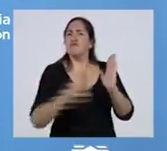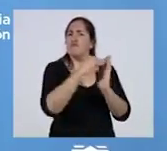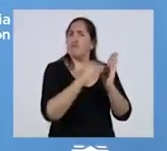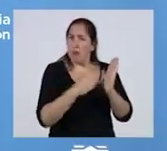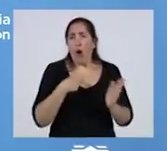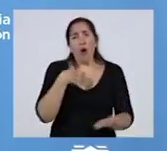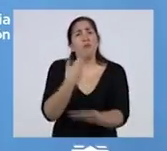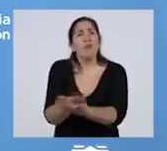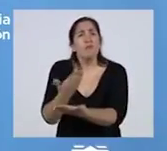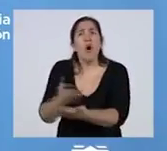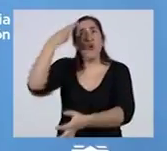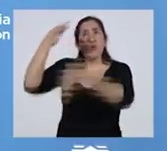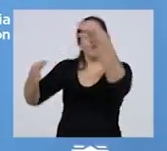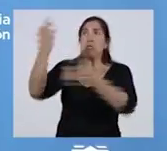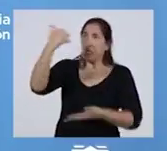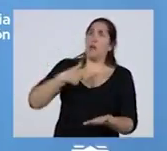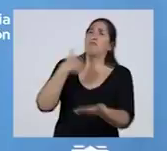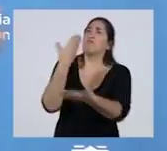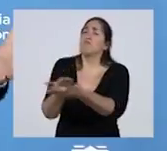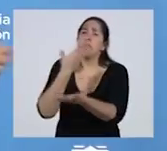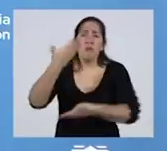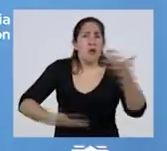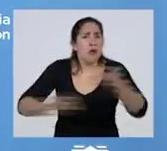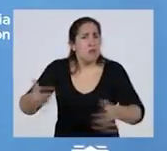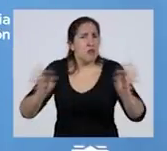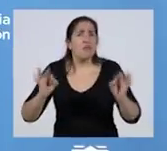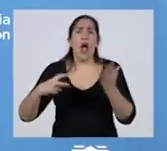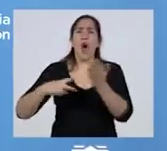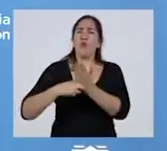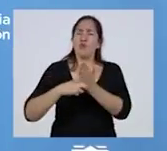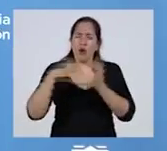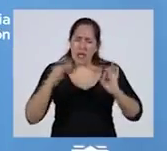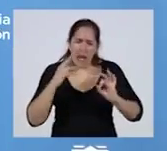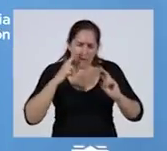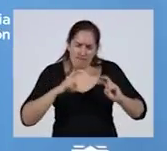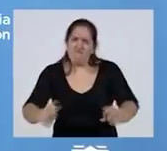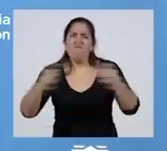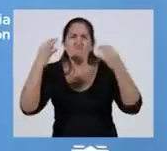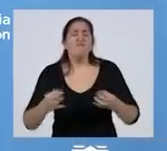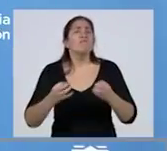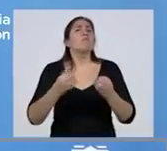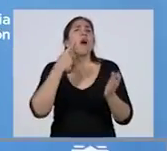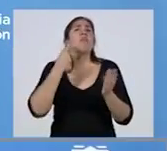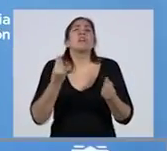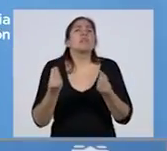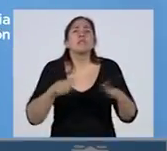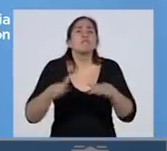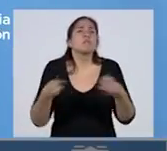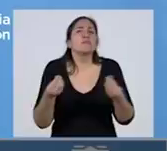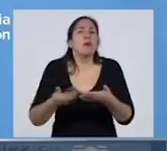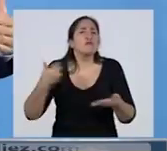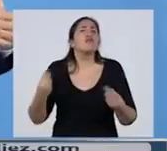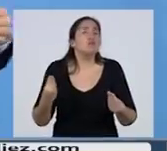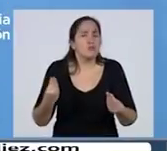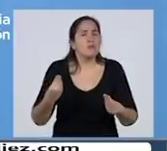información necesaria a la justicia como corresponde y haciendo una auditoría para que se clarifique lo sucedido y queda claro que tenemos que dar un